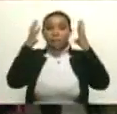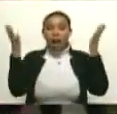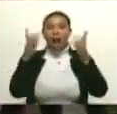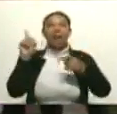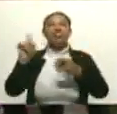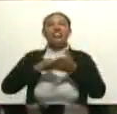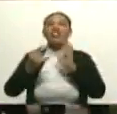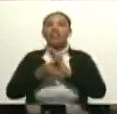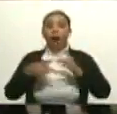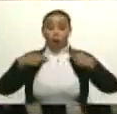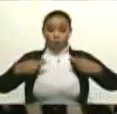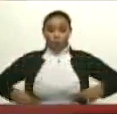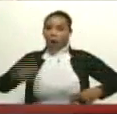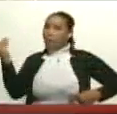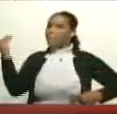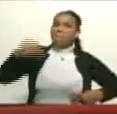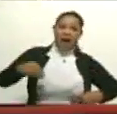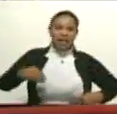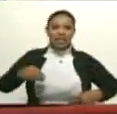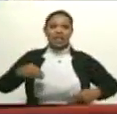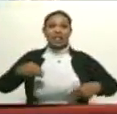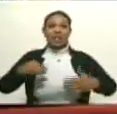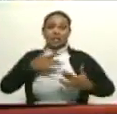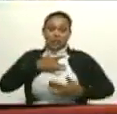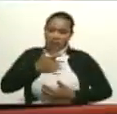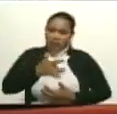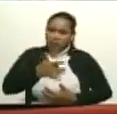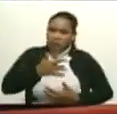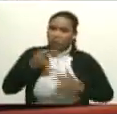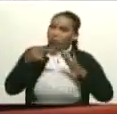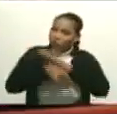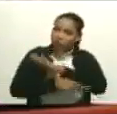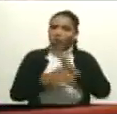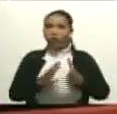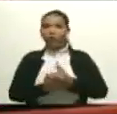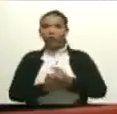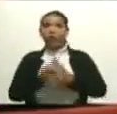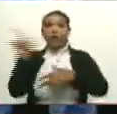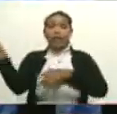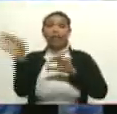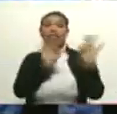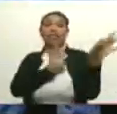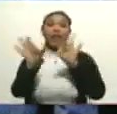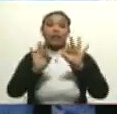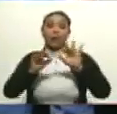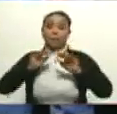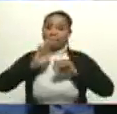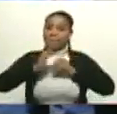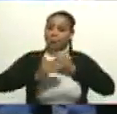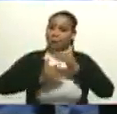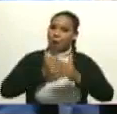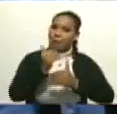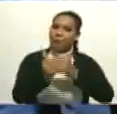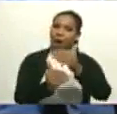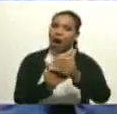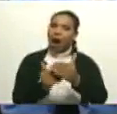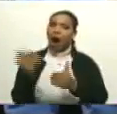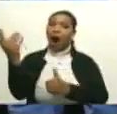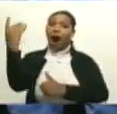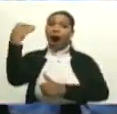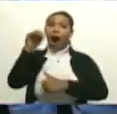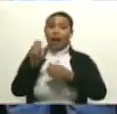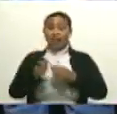Y eso nos ha permitido, además de la caracterización de un festival de teatro progresista, incluir una amplia